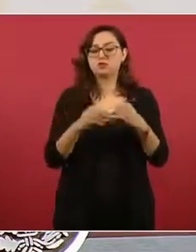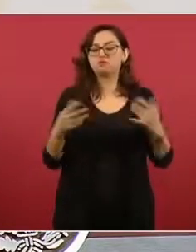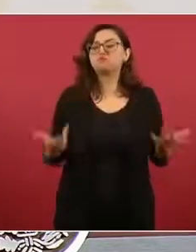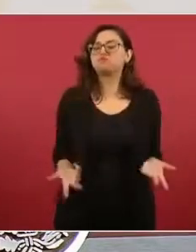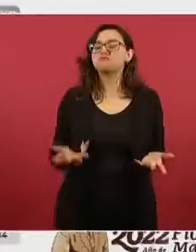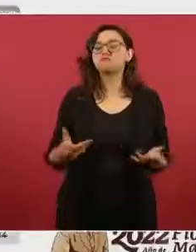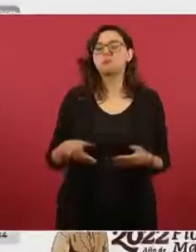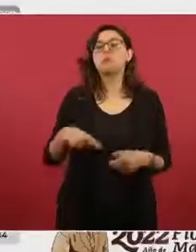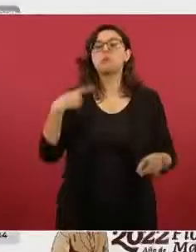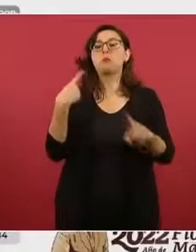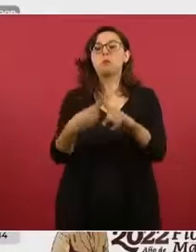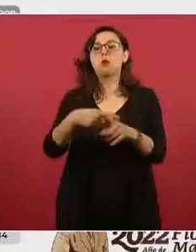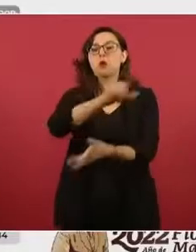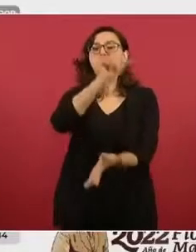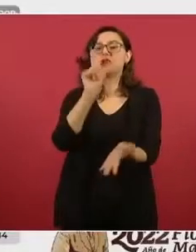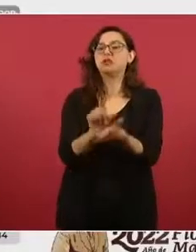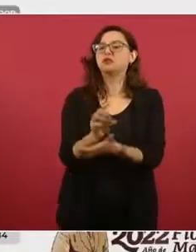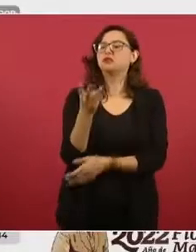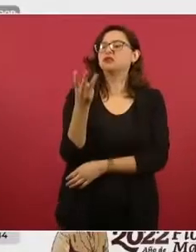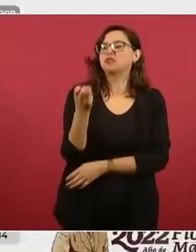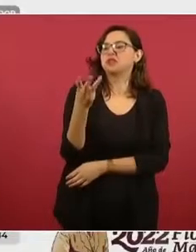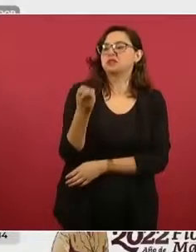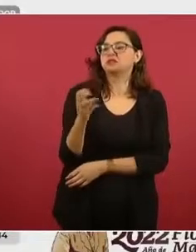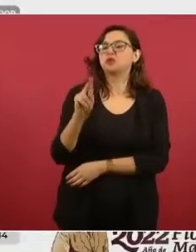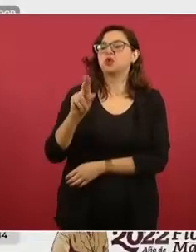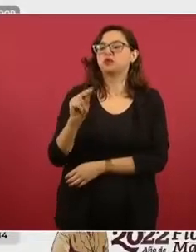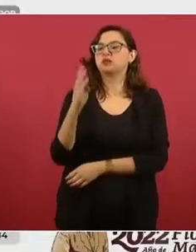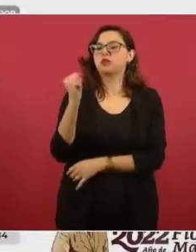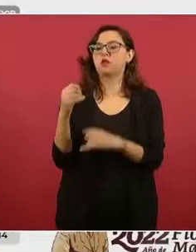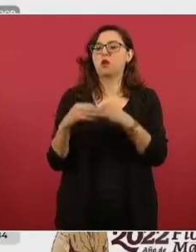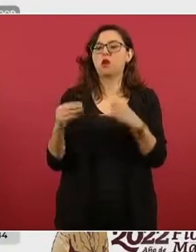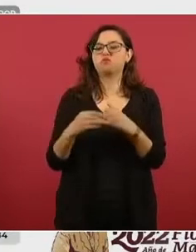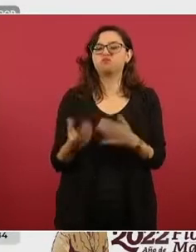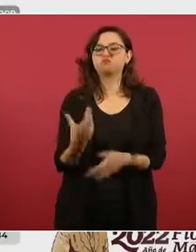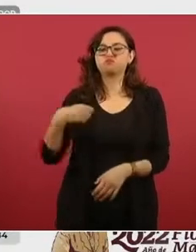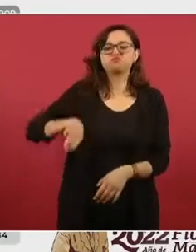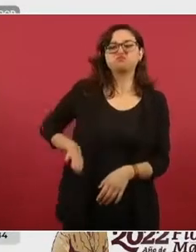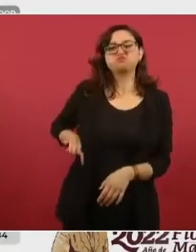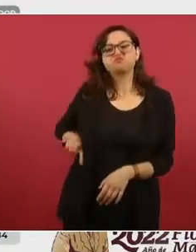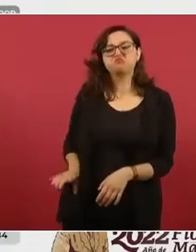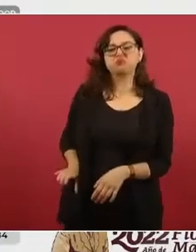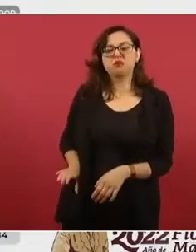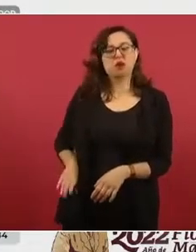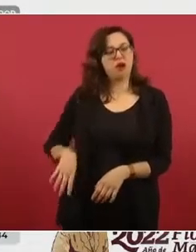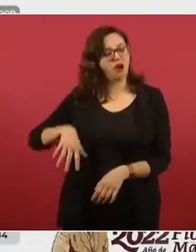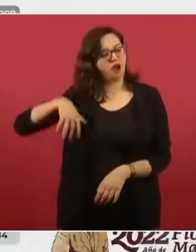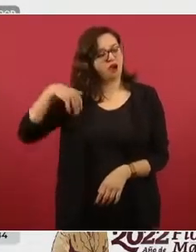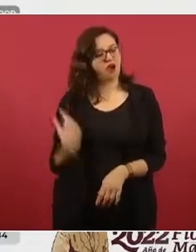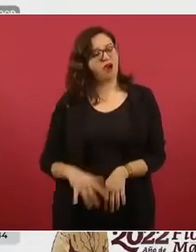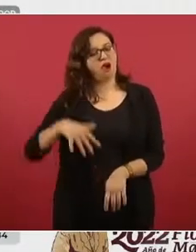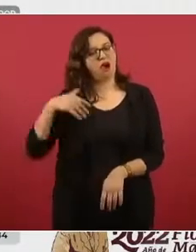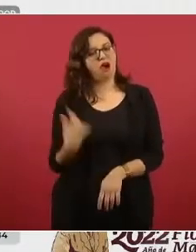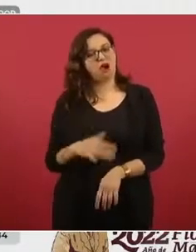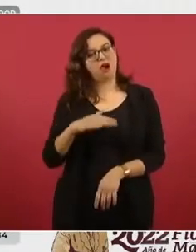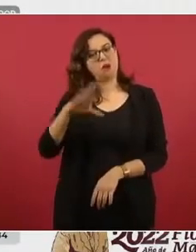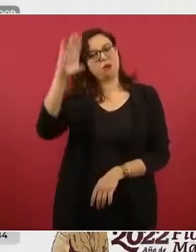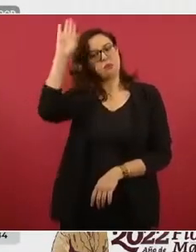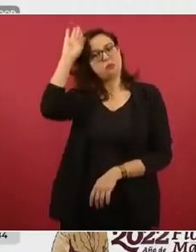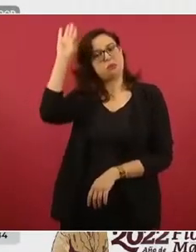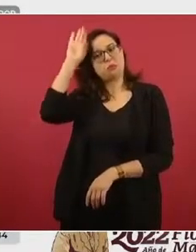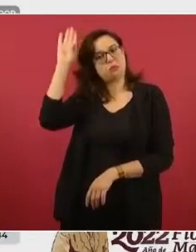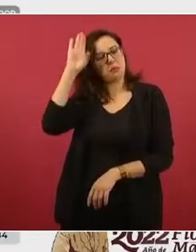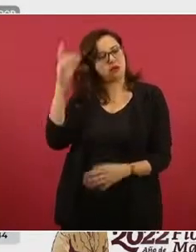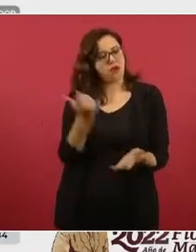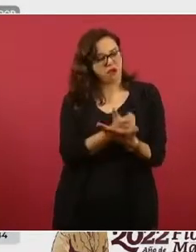ganan tres pesos con 89 centavos a cada litro, por eso tan alto el precio.